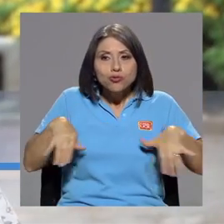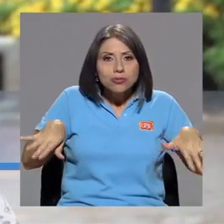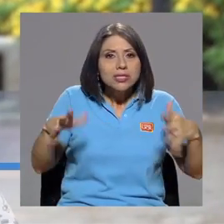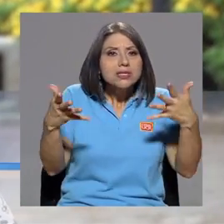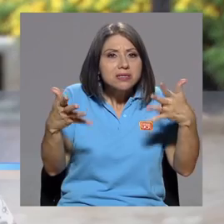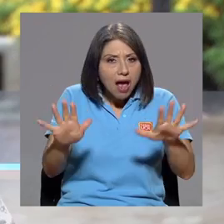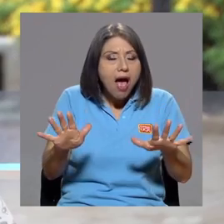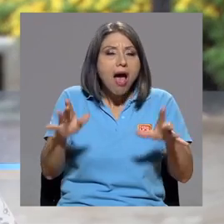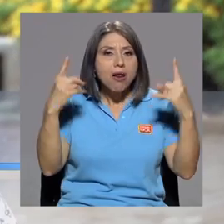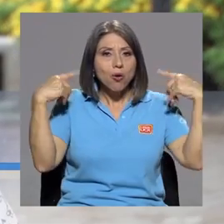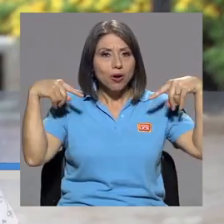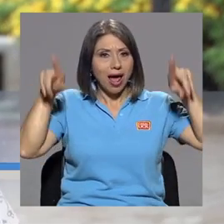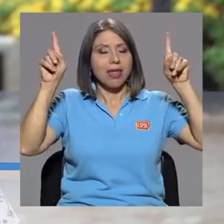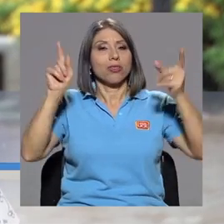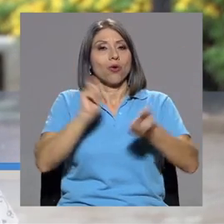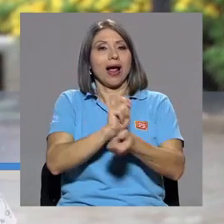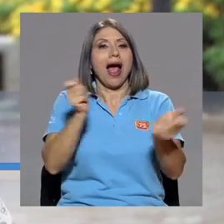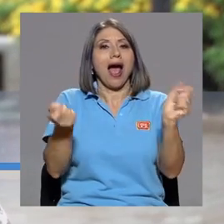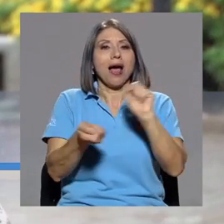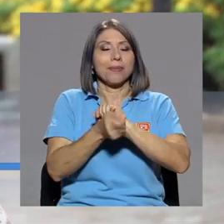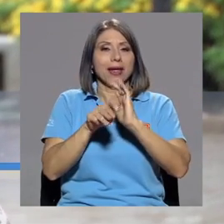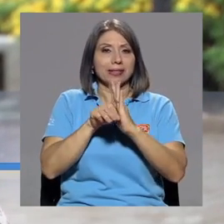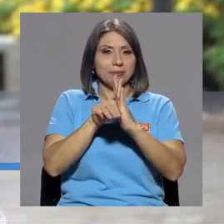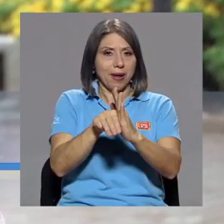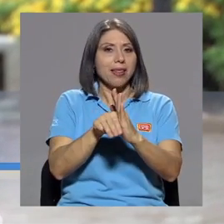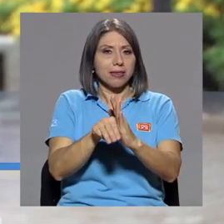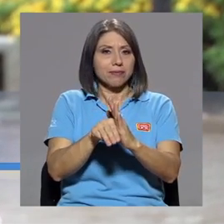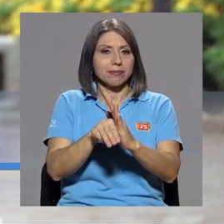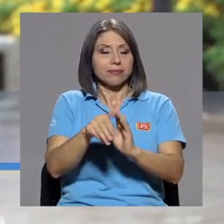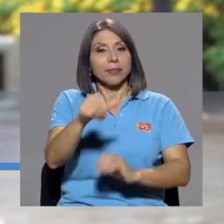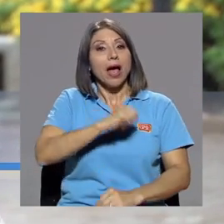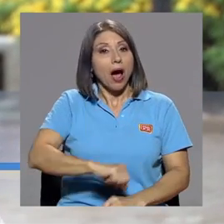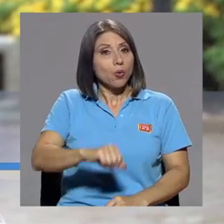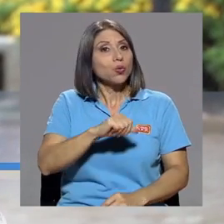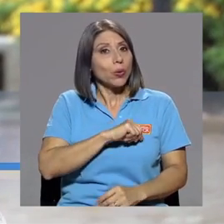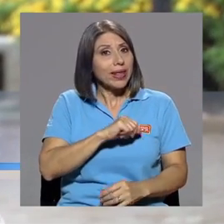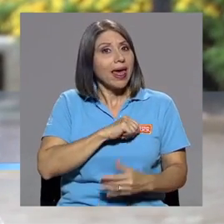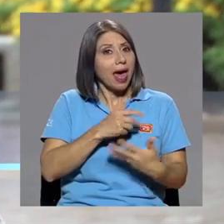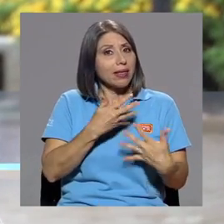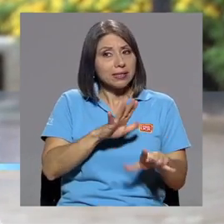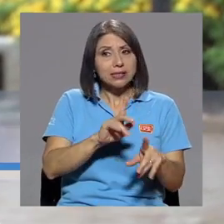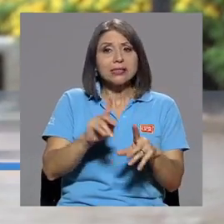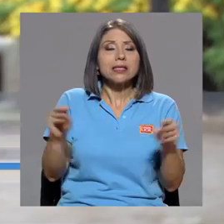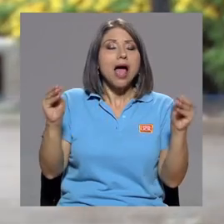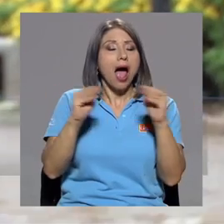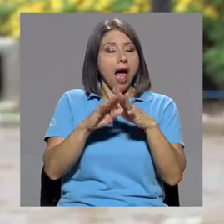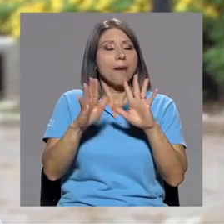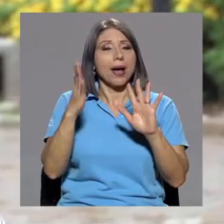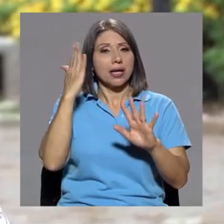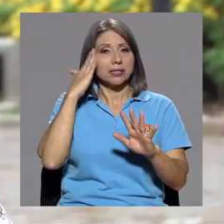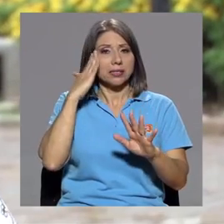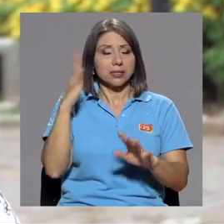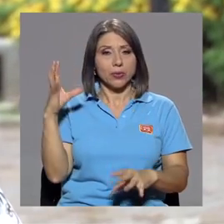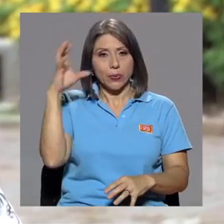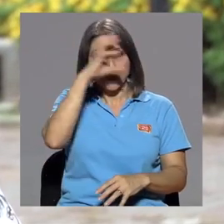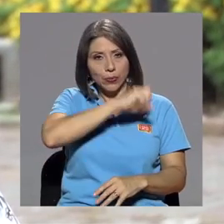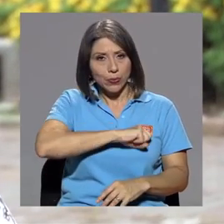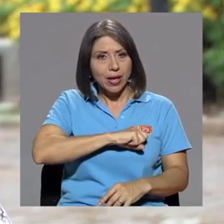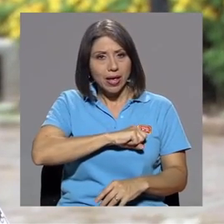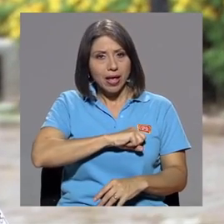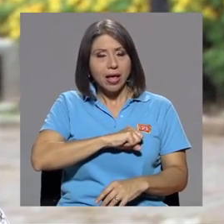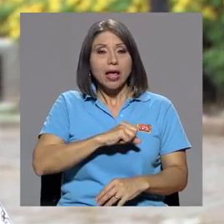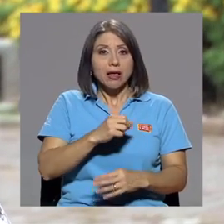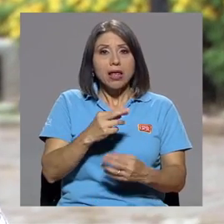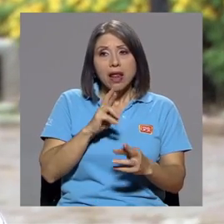está logrando cambiar este paradigma. Las autoridades son cada vez más conscientes, lo hemos podido ver en la